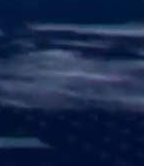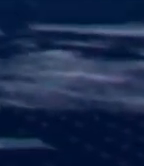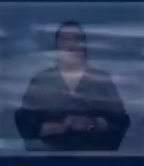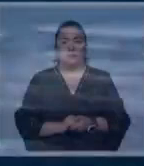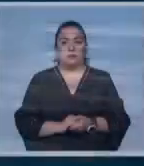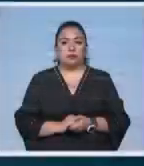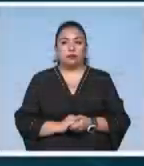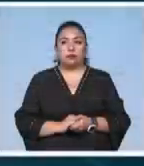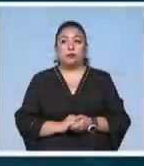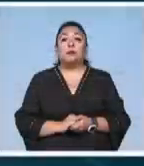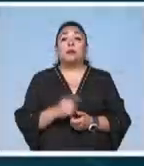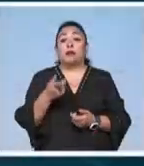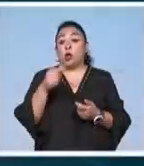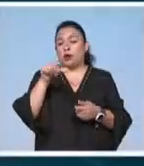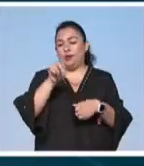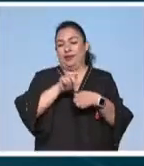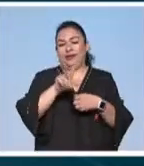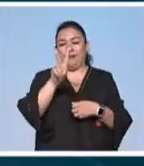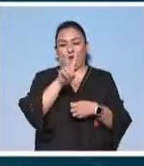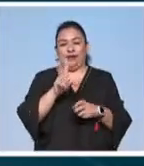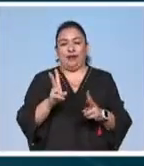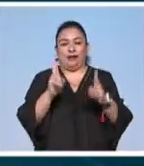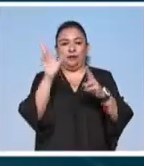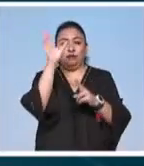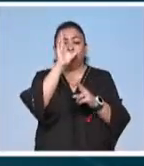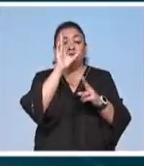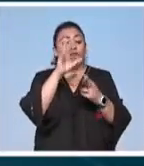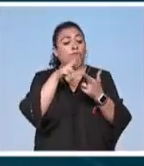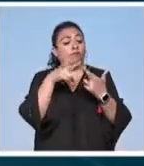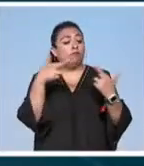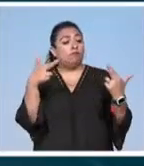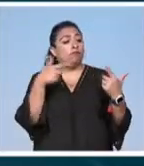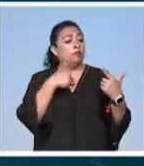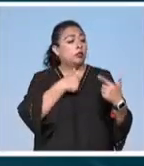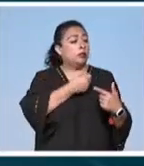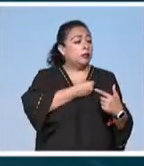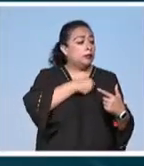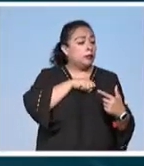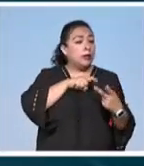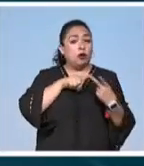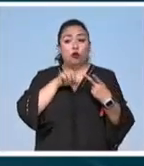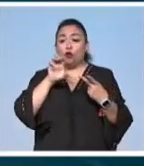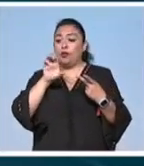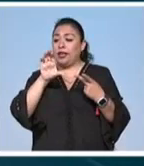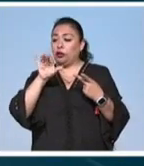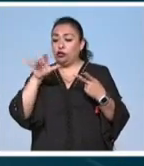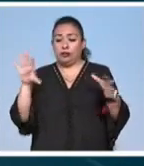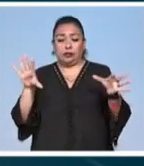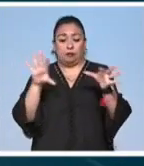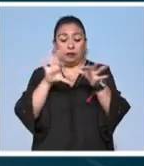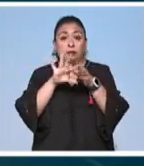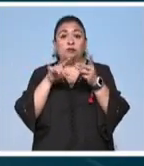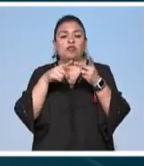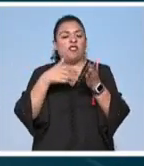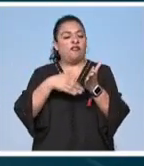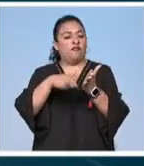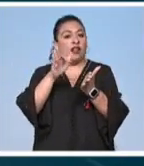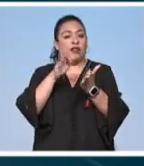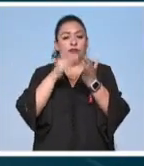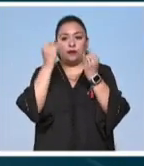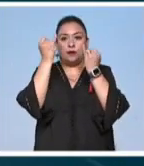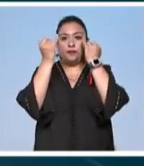en este viernes de ciencia la relación entre nuestra salud y los ecosistemas y la valentía